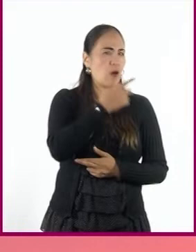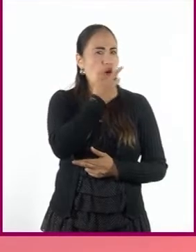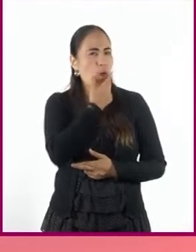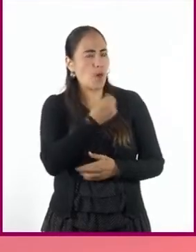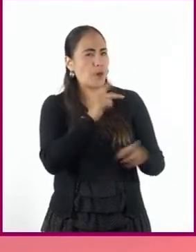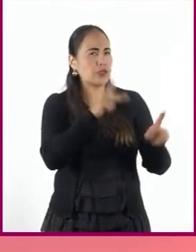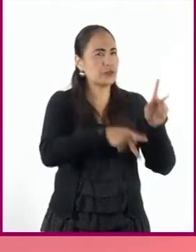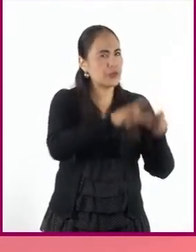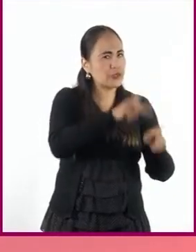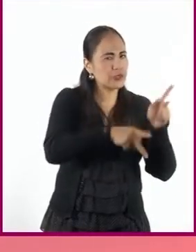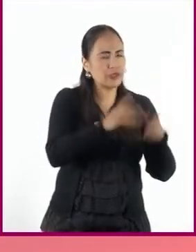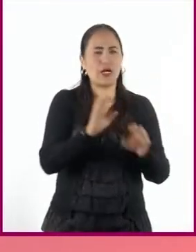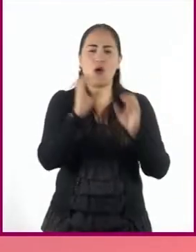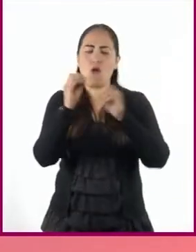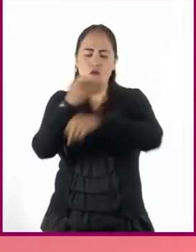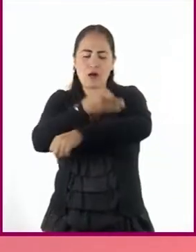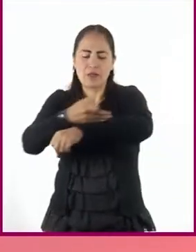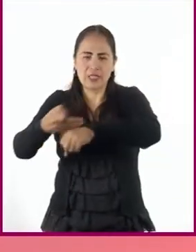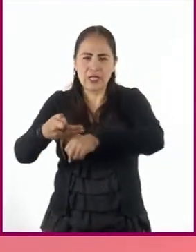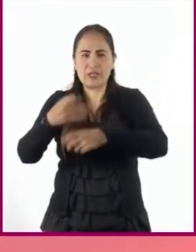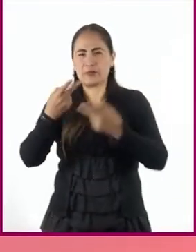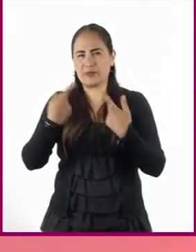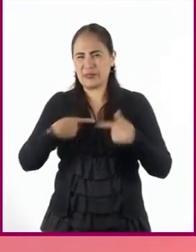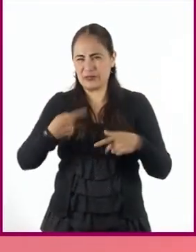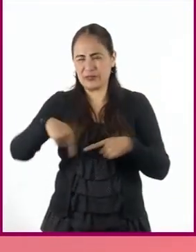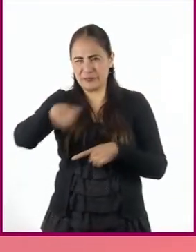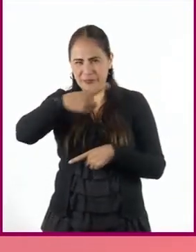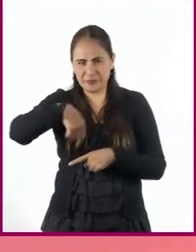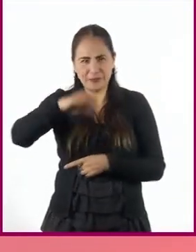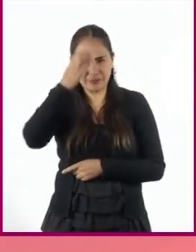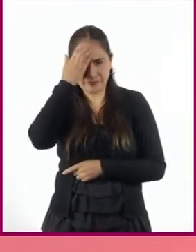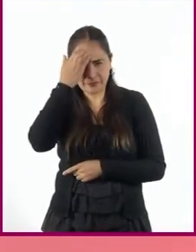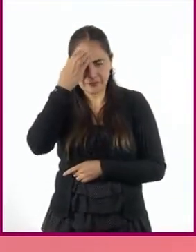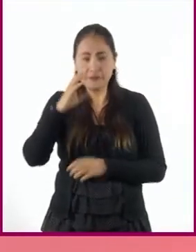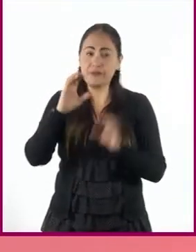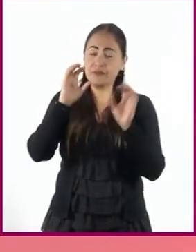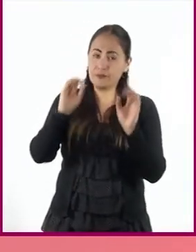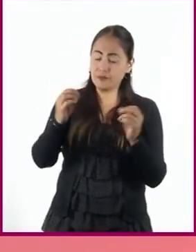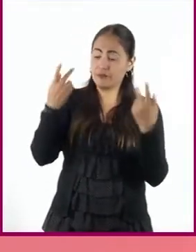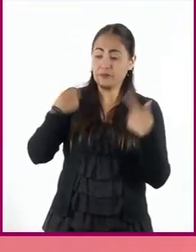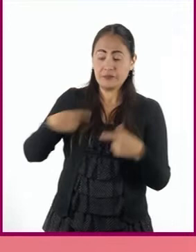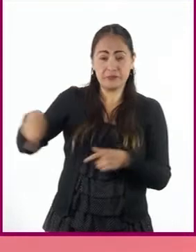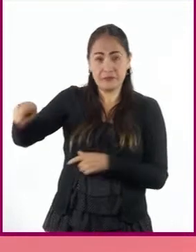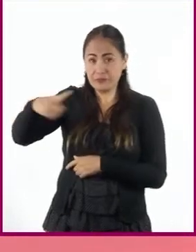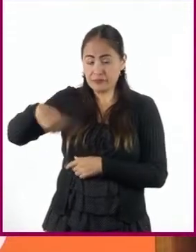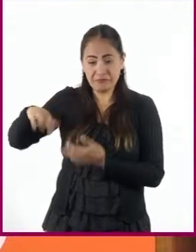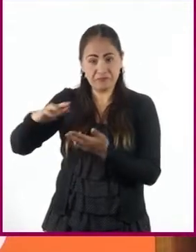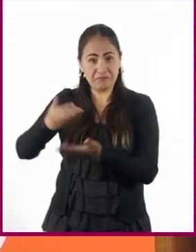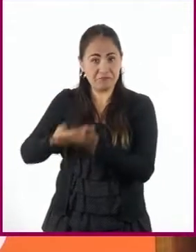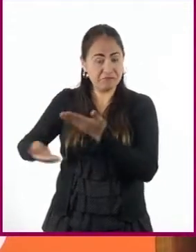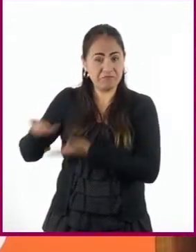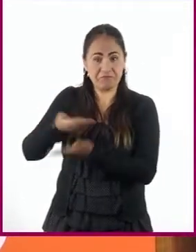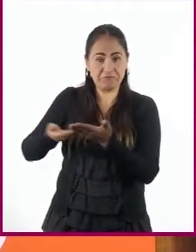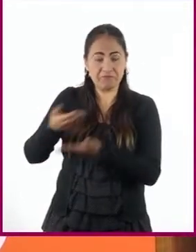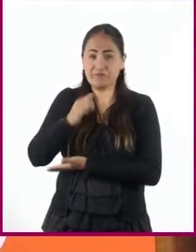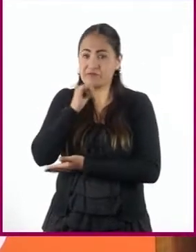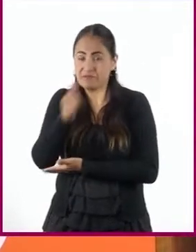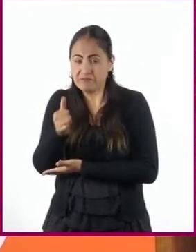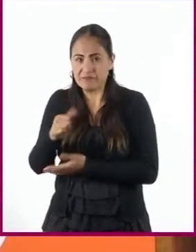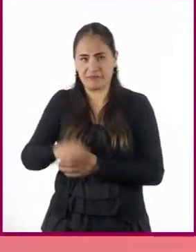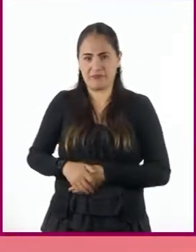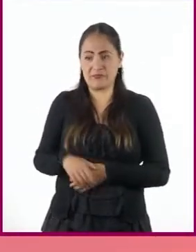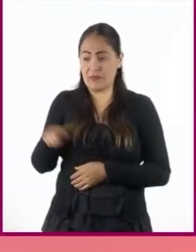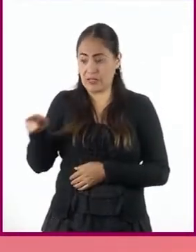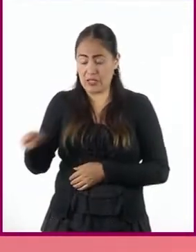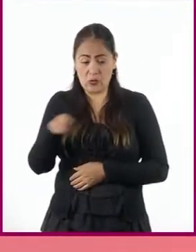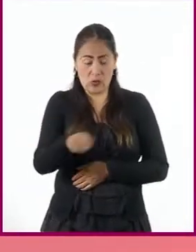familiares, conocidas y conocidos, pero también con personas con las que no tienen relación. ¿Usan el mismo lenguaje